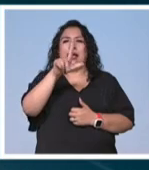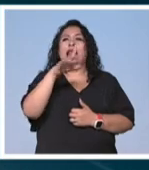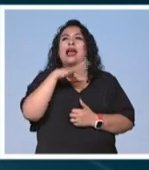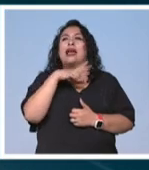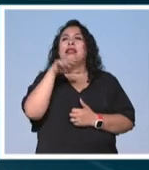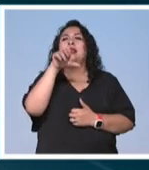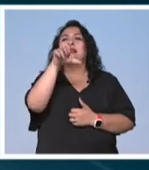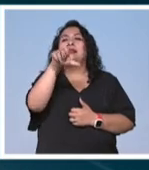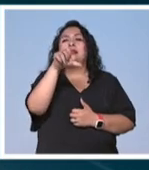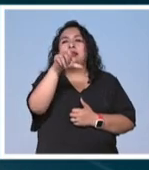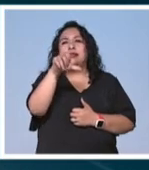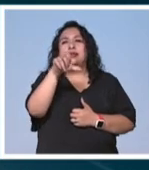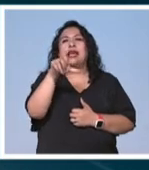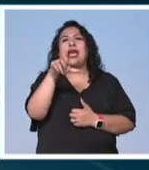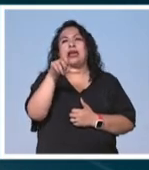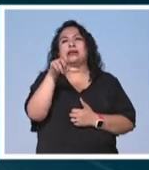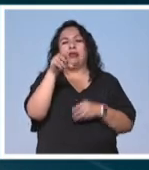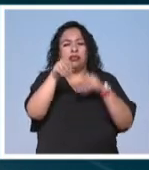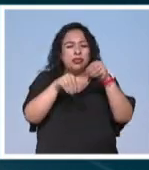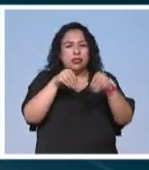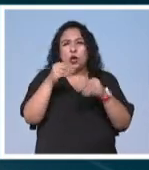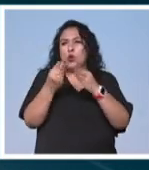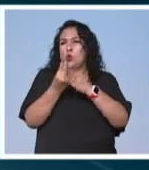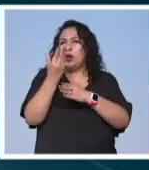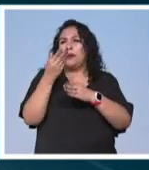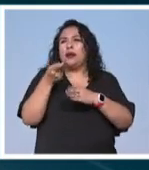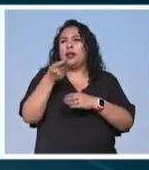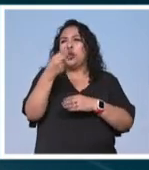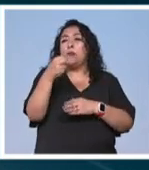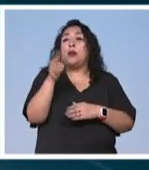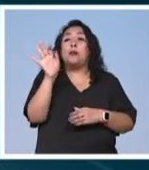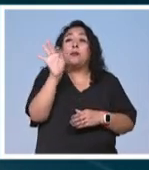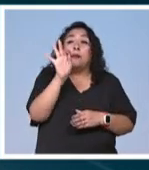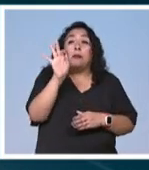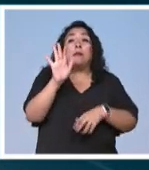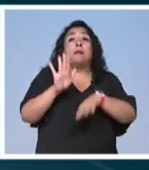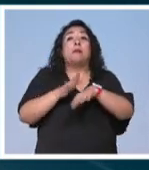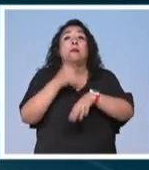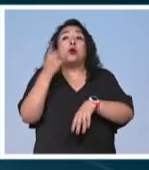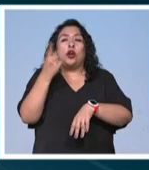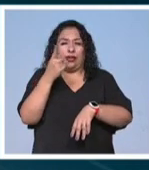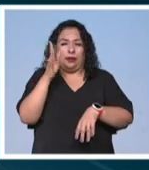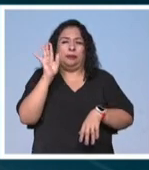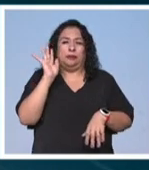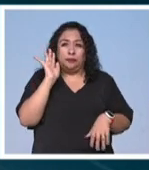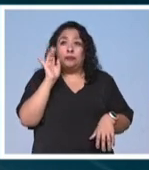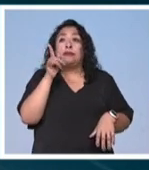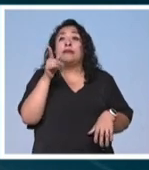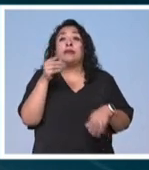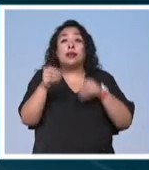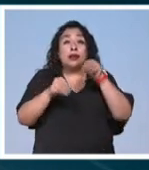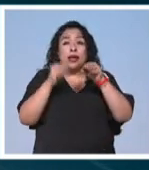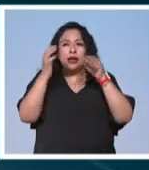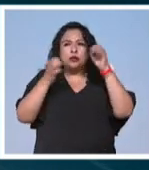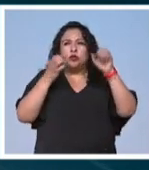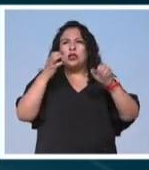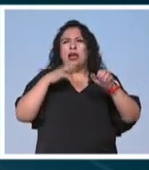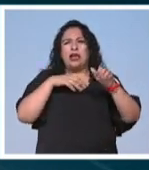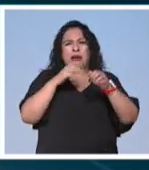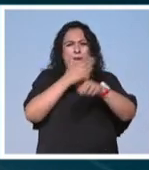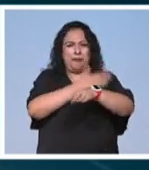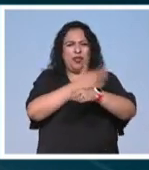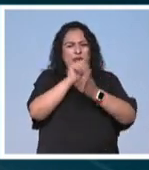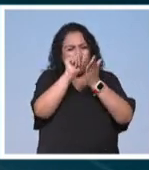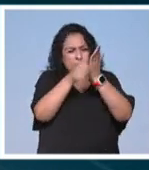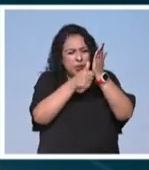16 piezas de reciente creación bajo el nombre de El Podría y El Porqué la muestra está conformada por tallas de madera